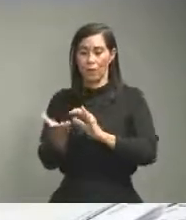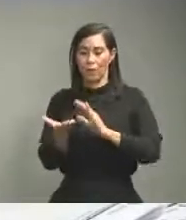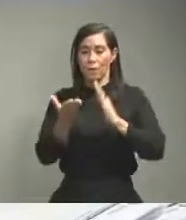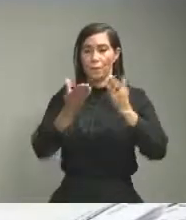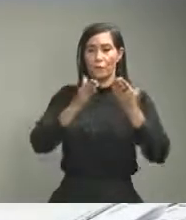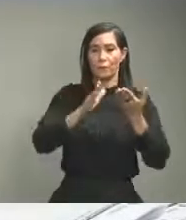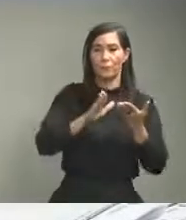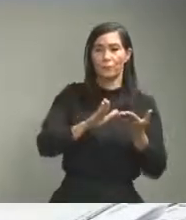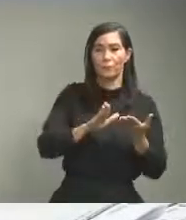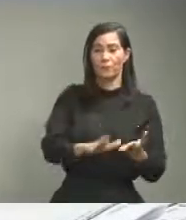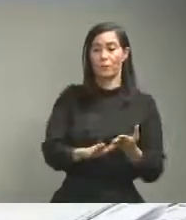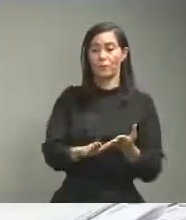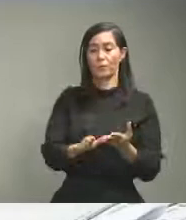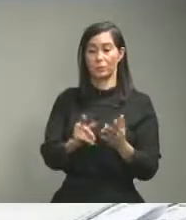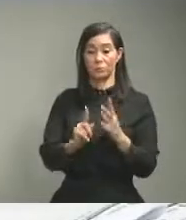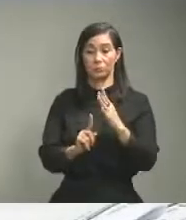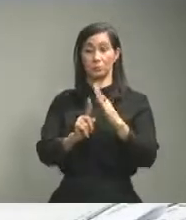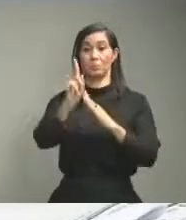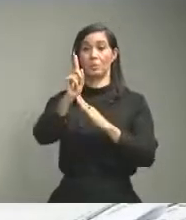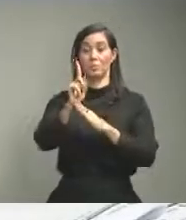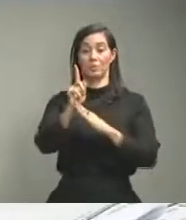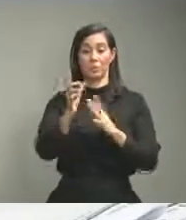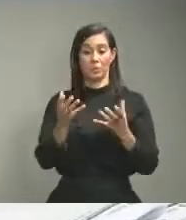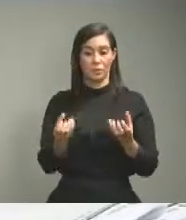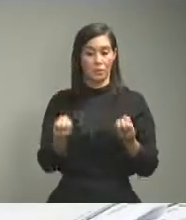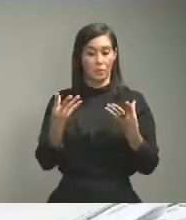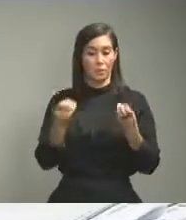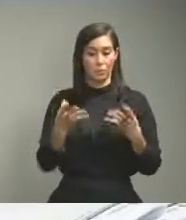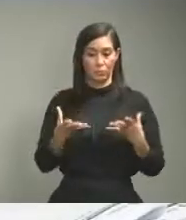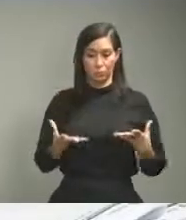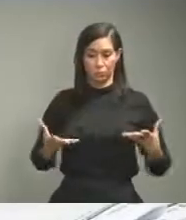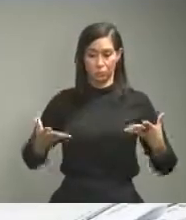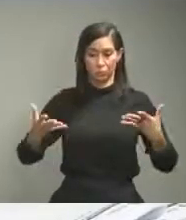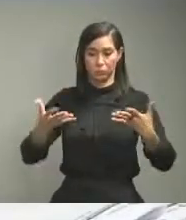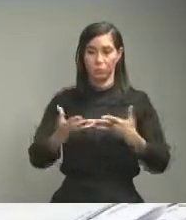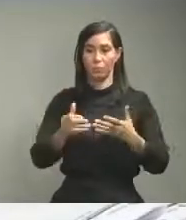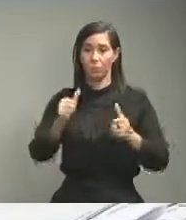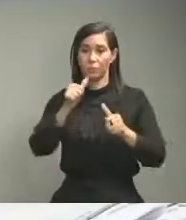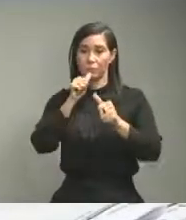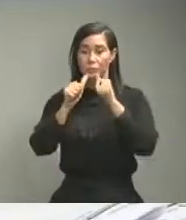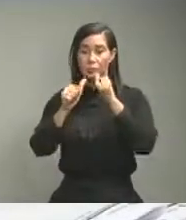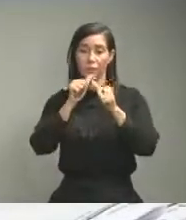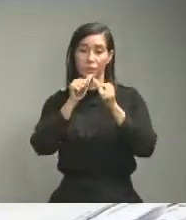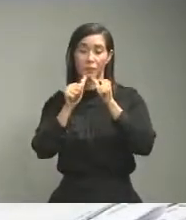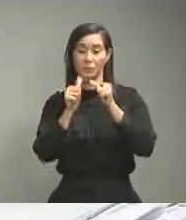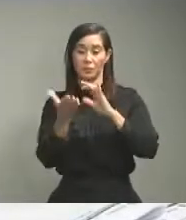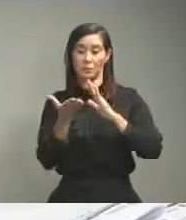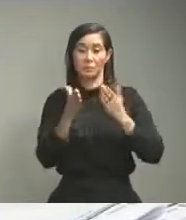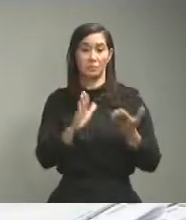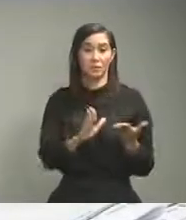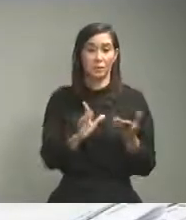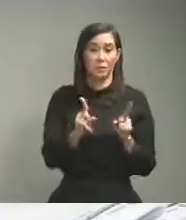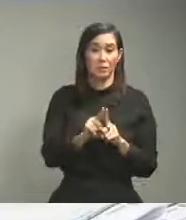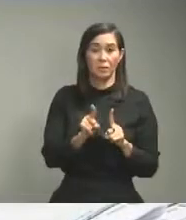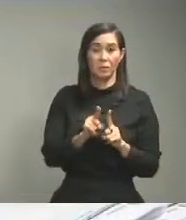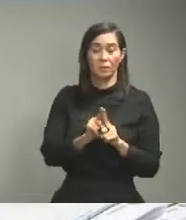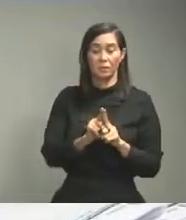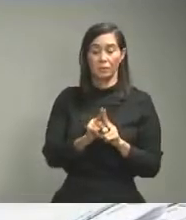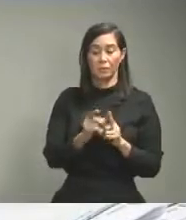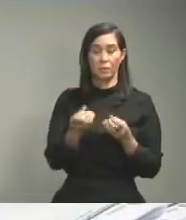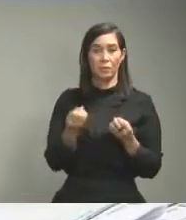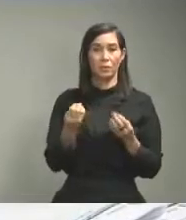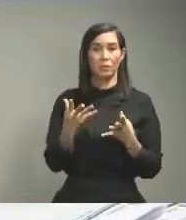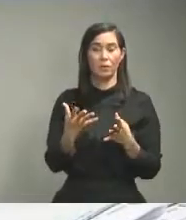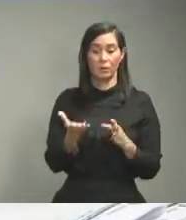están apareciendo por cantidades inusitadas por intoxicación alcohólica que se ha montado